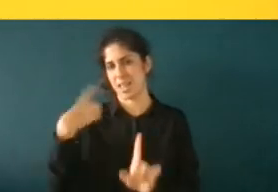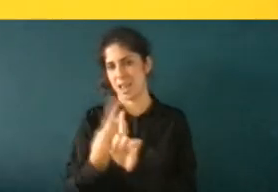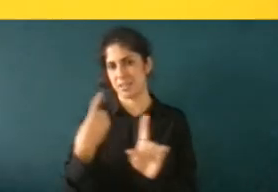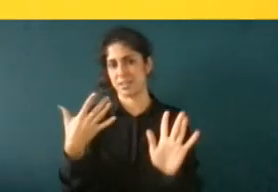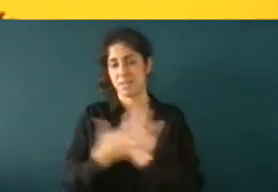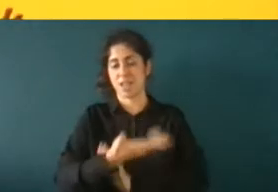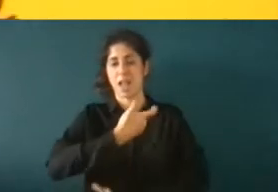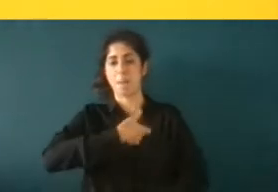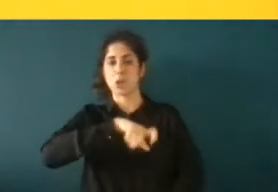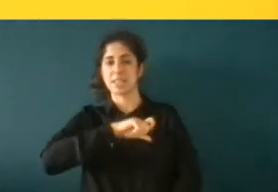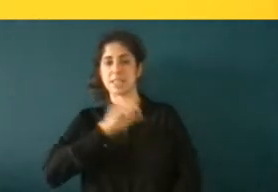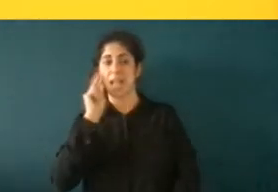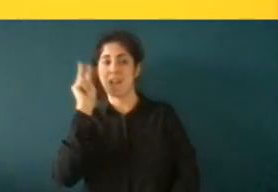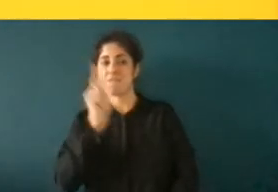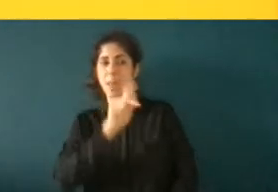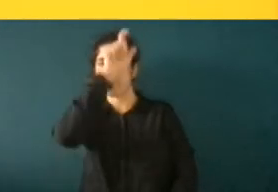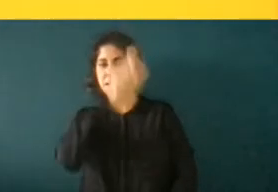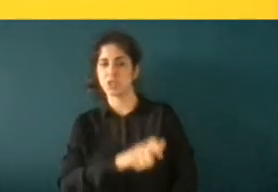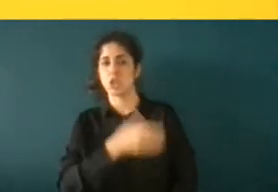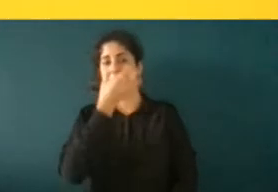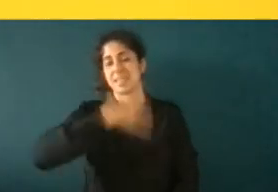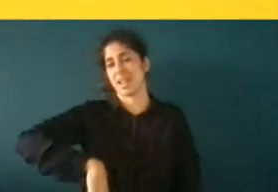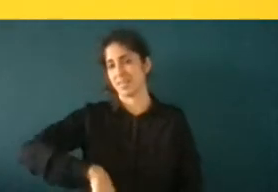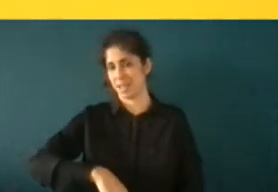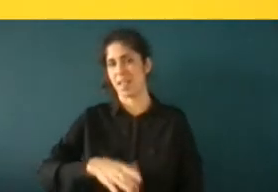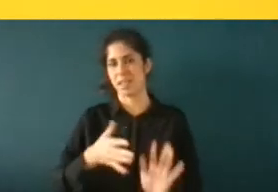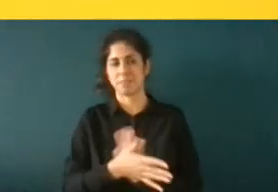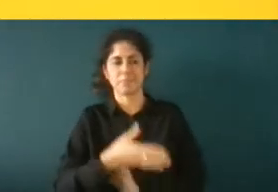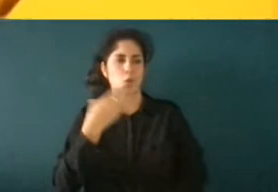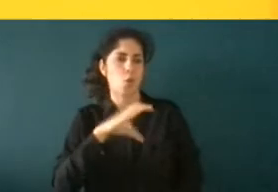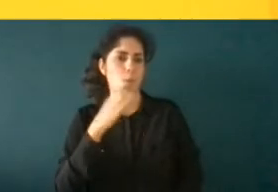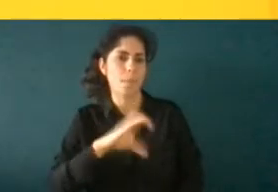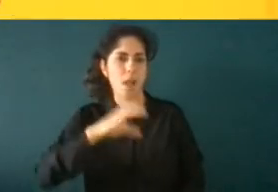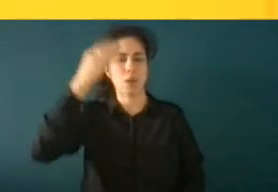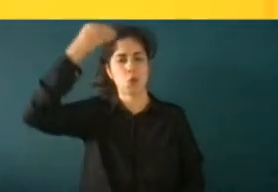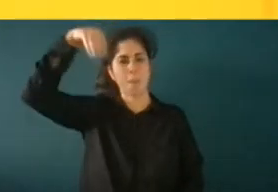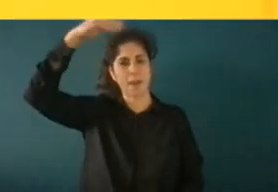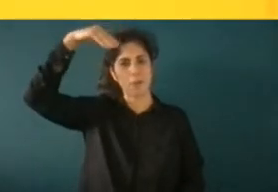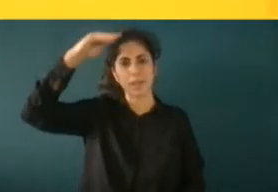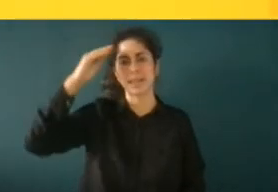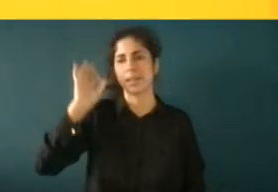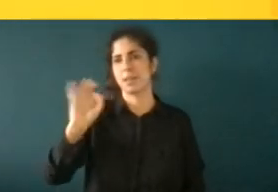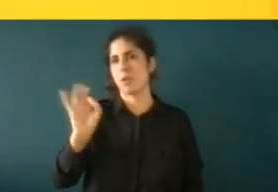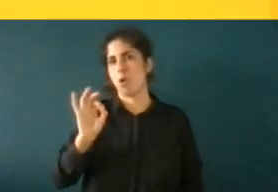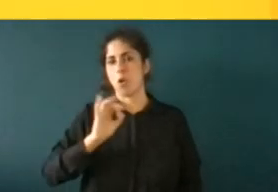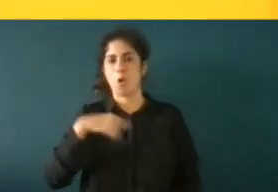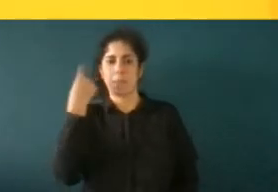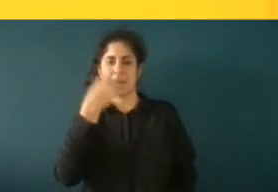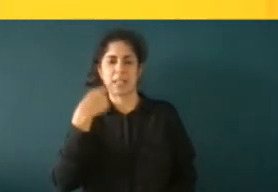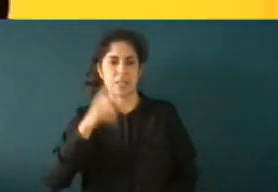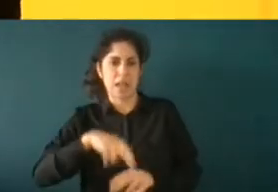un marroquí ve a una persona racializada un marroquí un colombiano una persona negra y